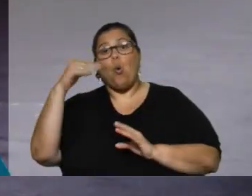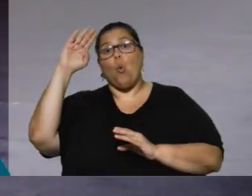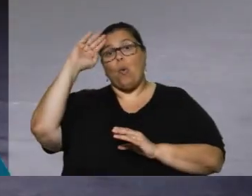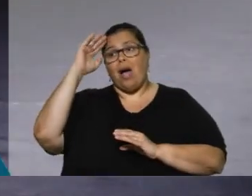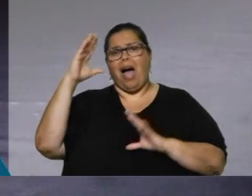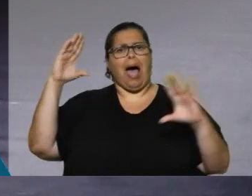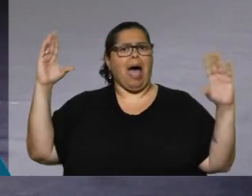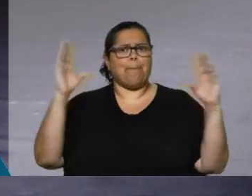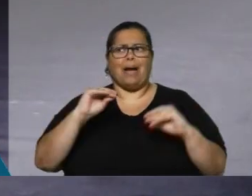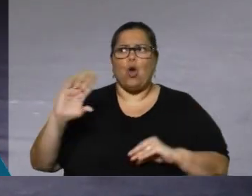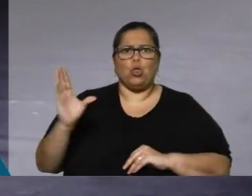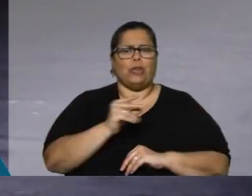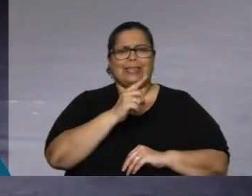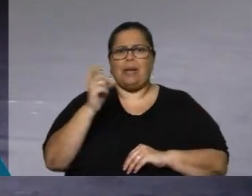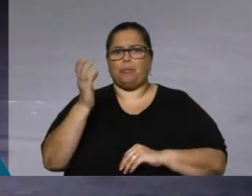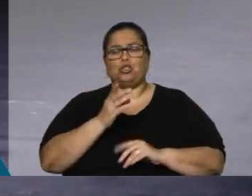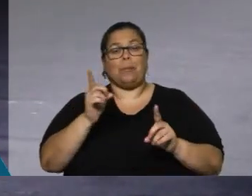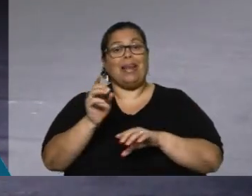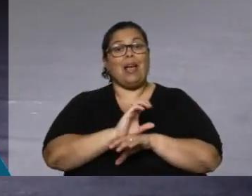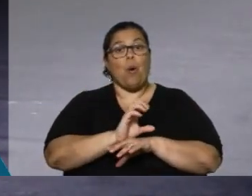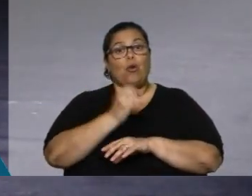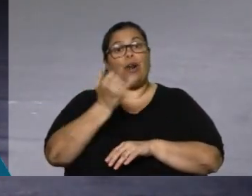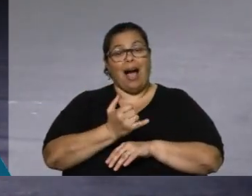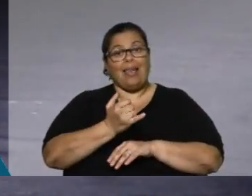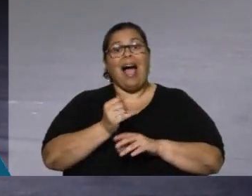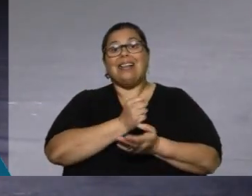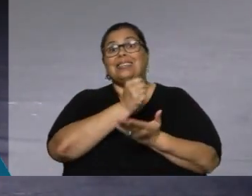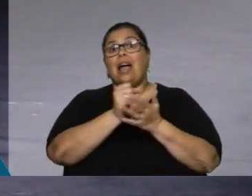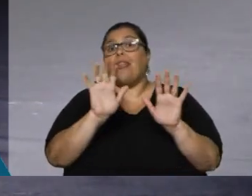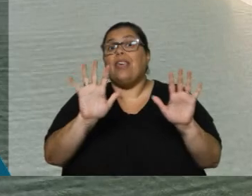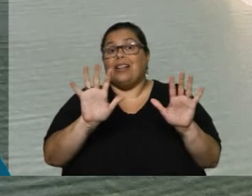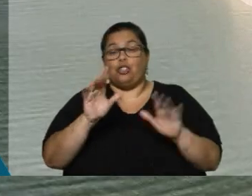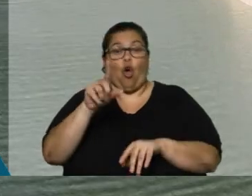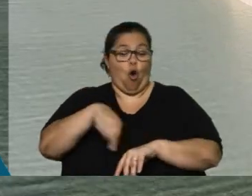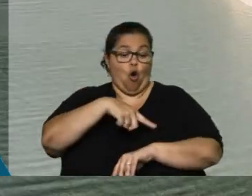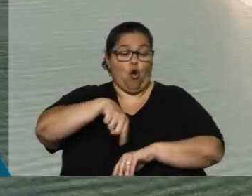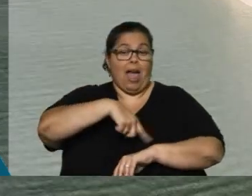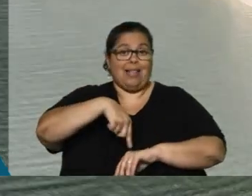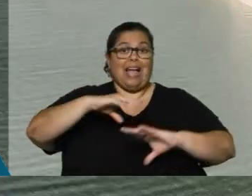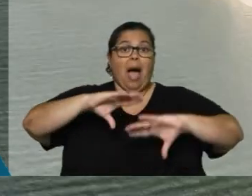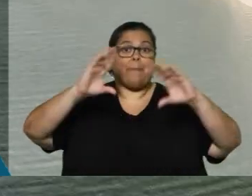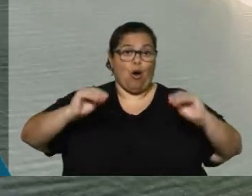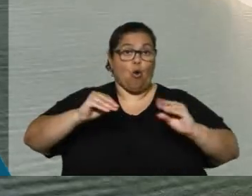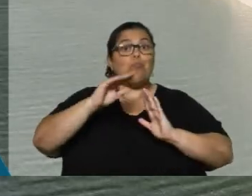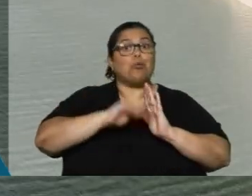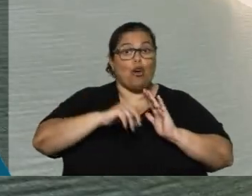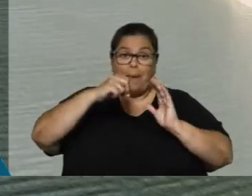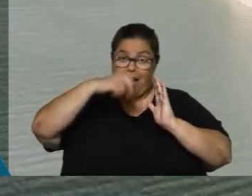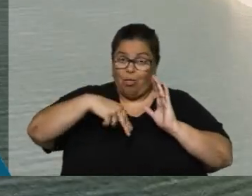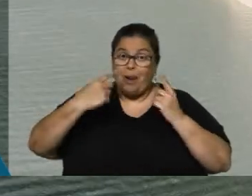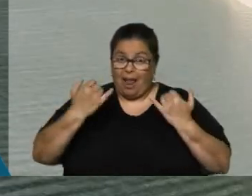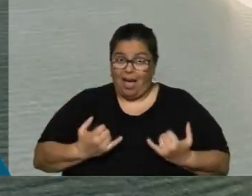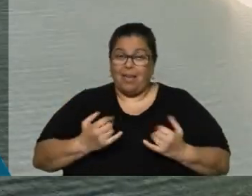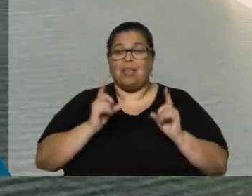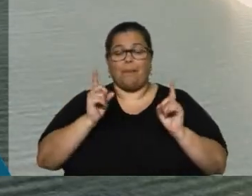En Ecuador, el gobierno ha implementado apagones programados de hasta 10 horas desde septiembre. El 71% de la matriz energética del país